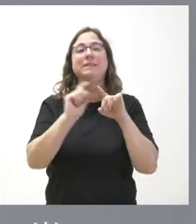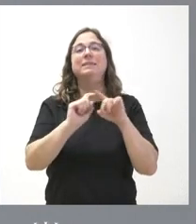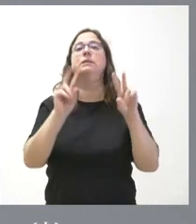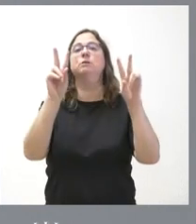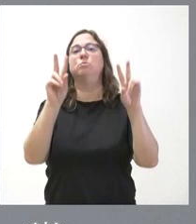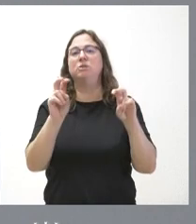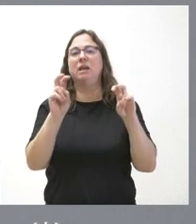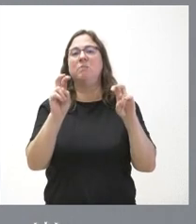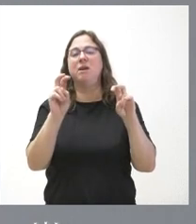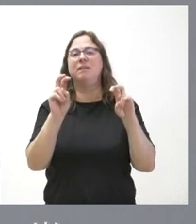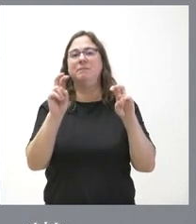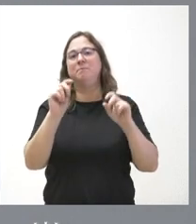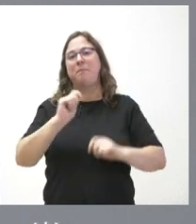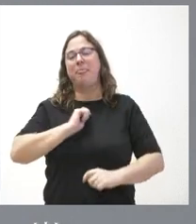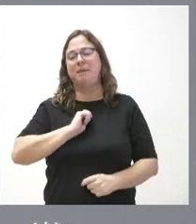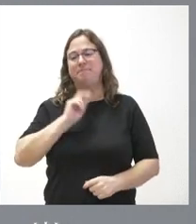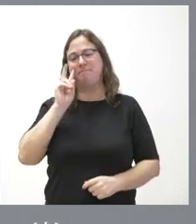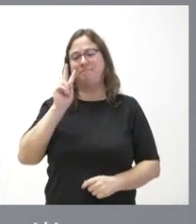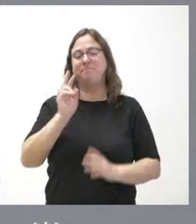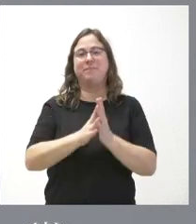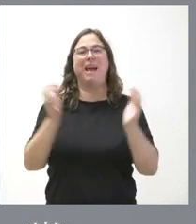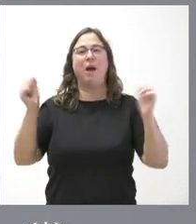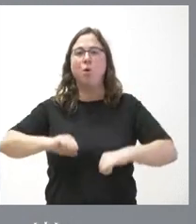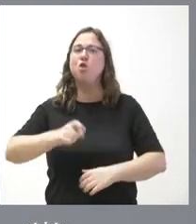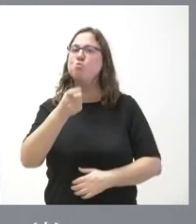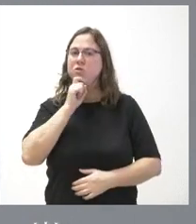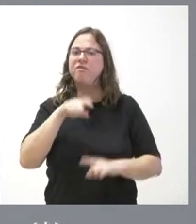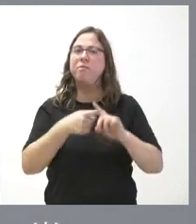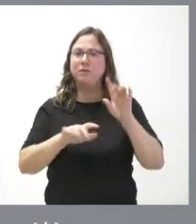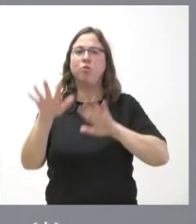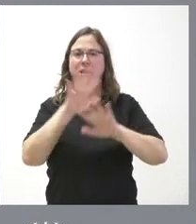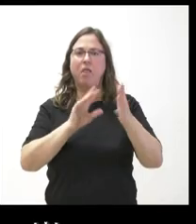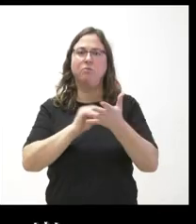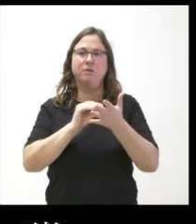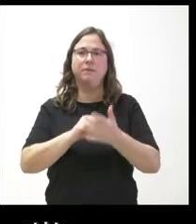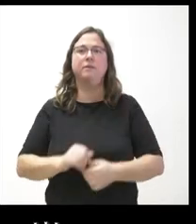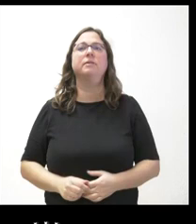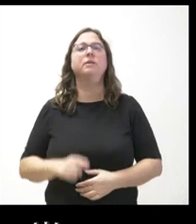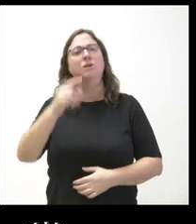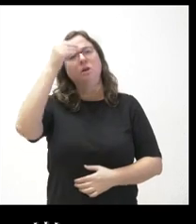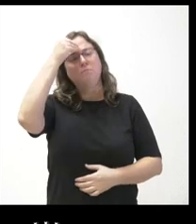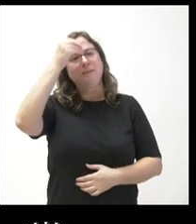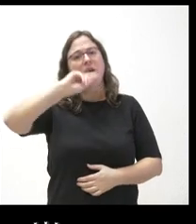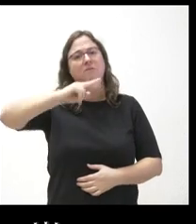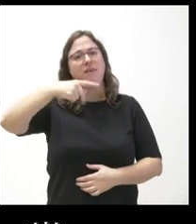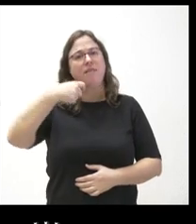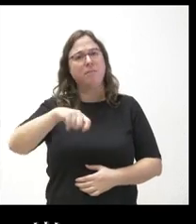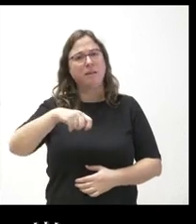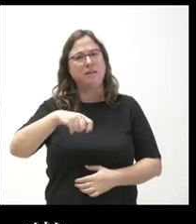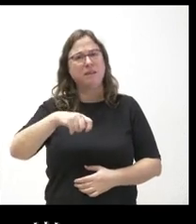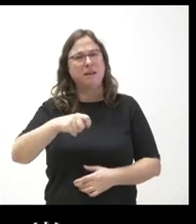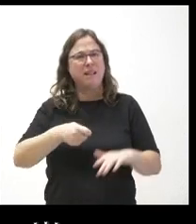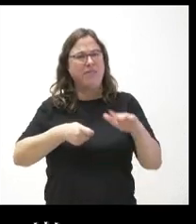nos hagan ver que los acuerdos son difíciles y complicados en muchas ocasiones si considera que el vicepresidente contribuye a